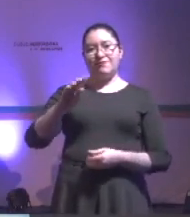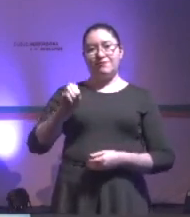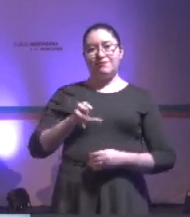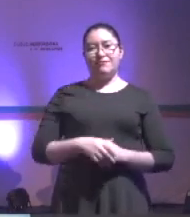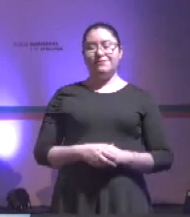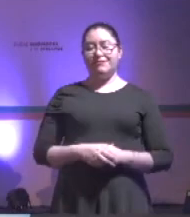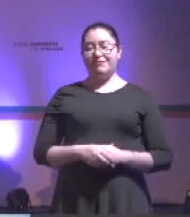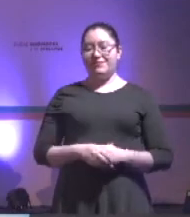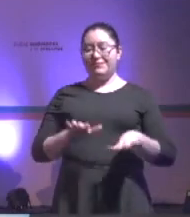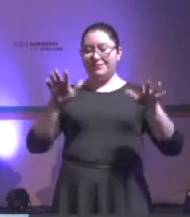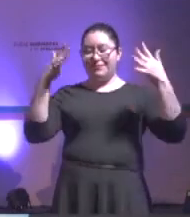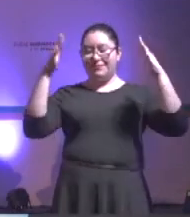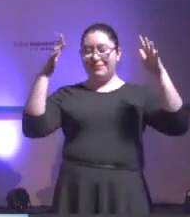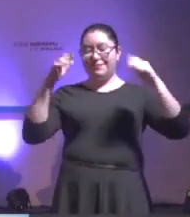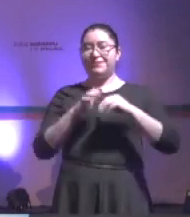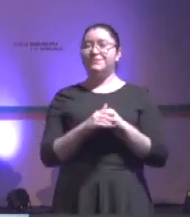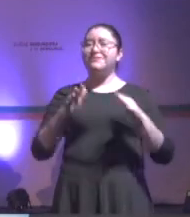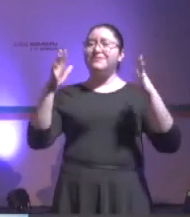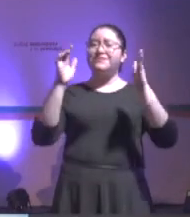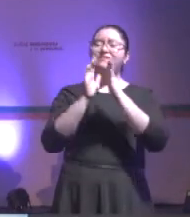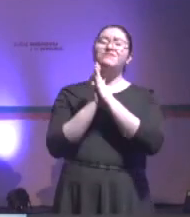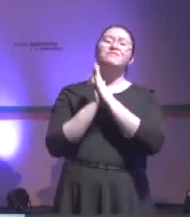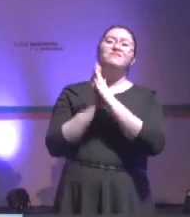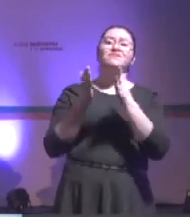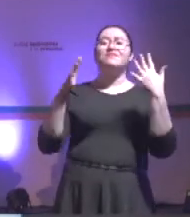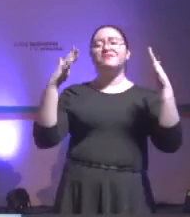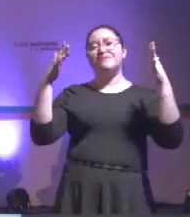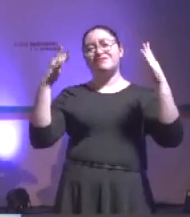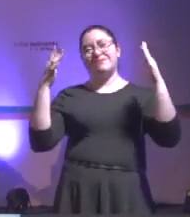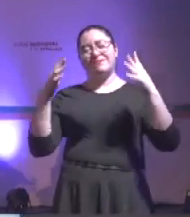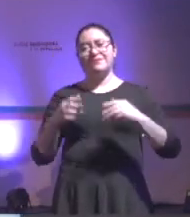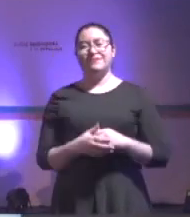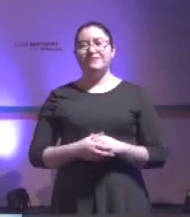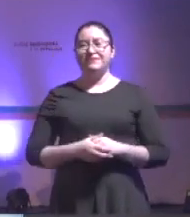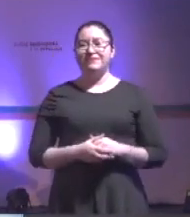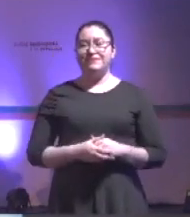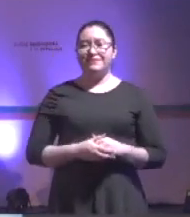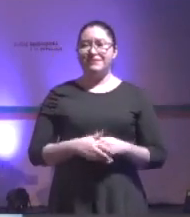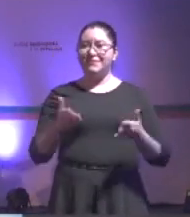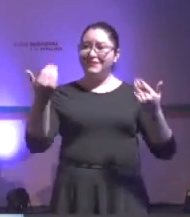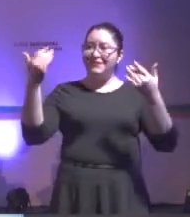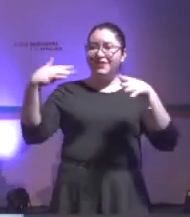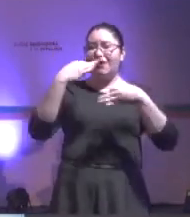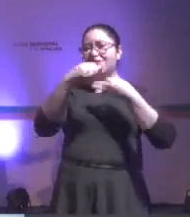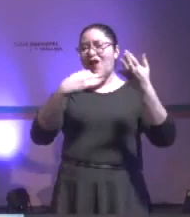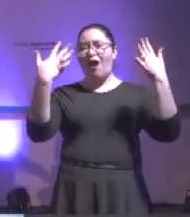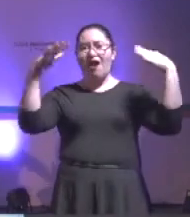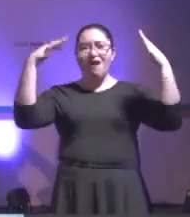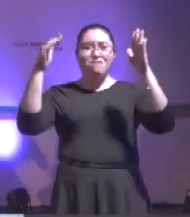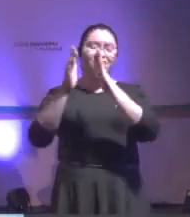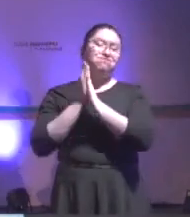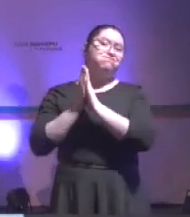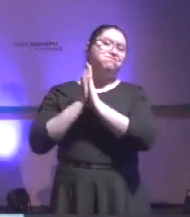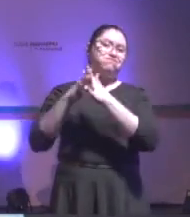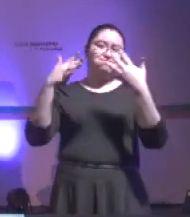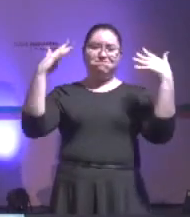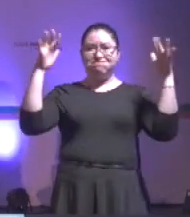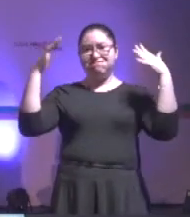Muchas gracias. Un aplauso fuerte, un aplauso fuerte. Venga, venga, un aplauso, por favor.